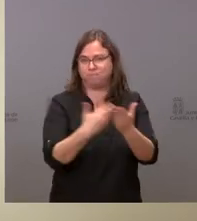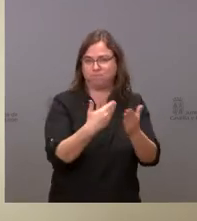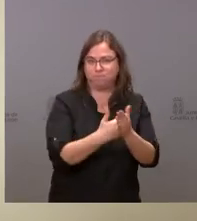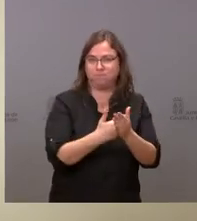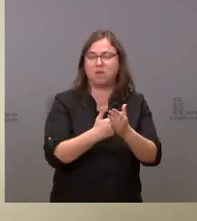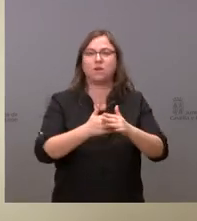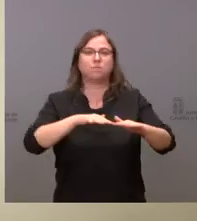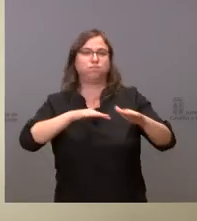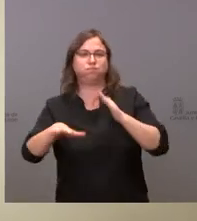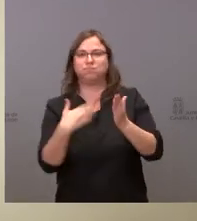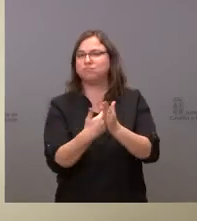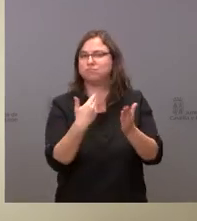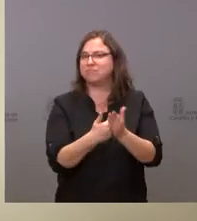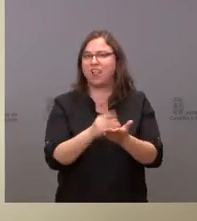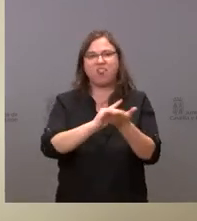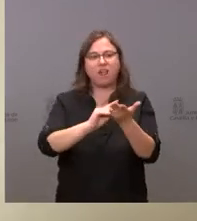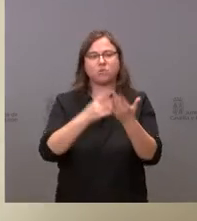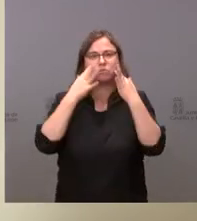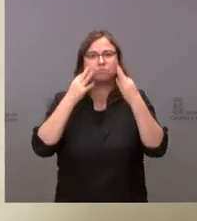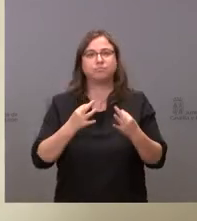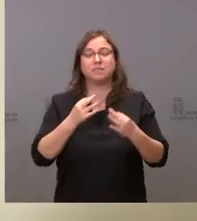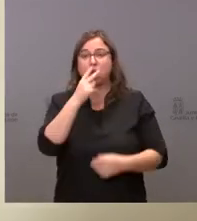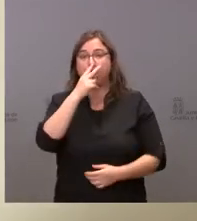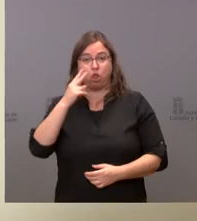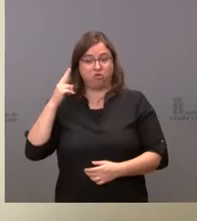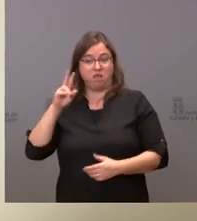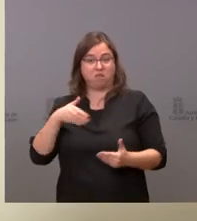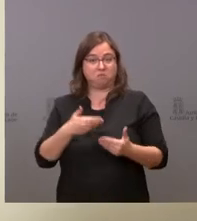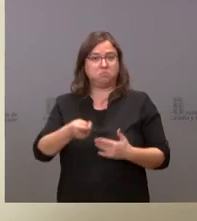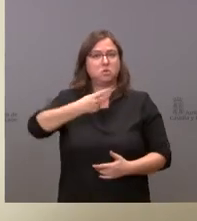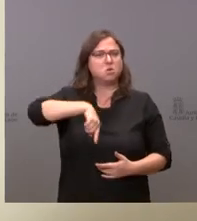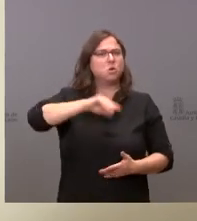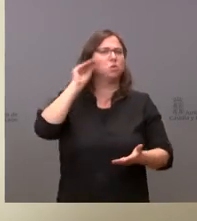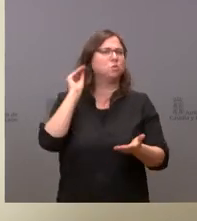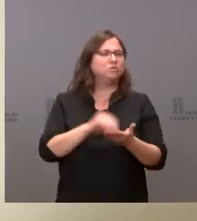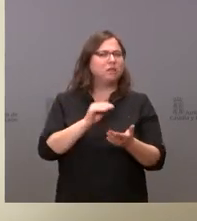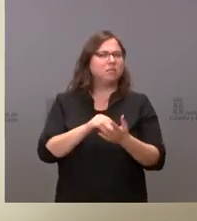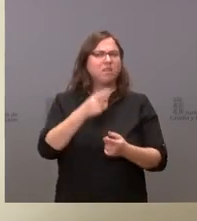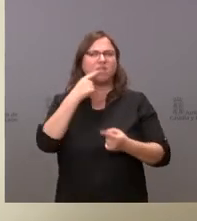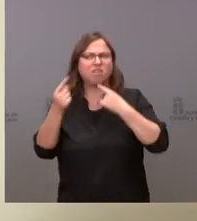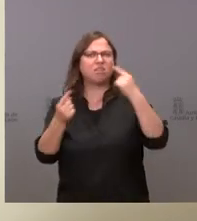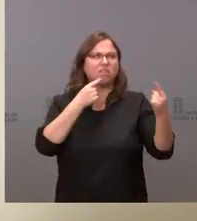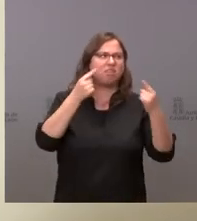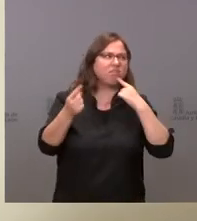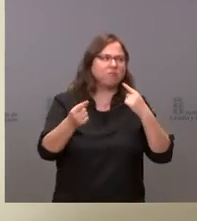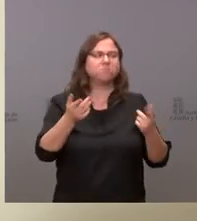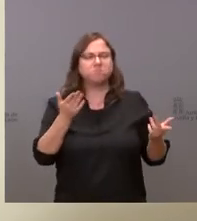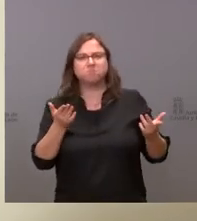actividad. Y decirles que a lo largo de estos dos años hemos sido muchas veces muchas cosas sobre